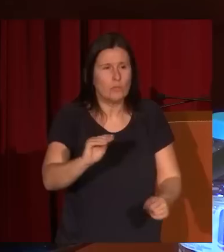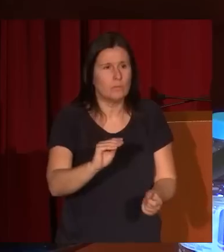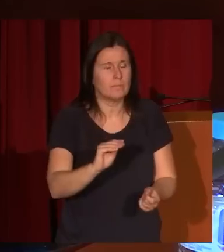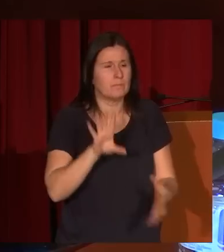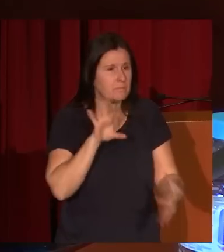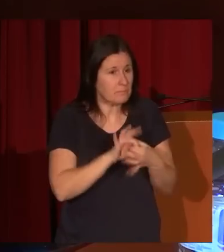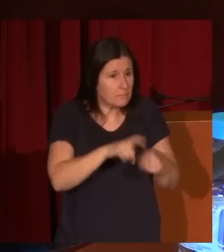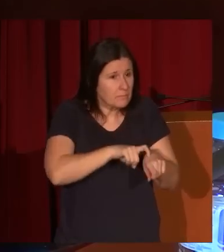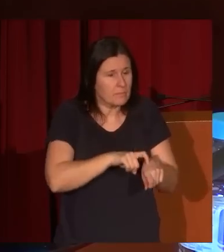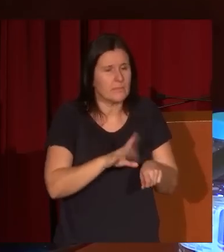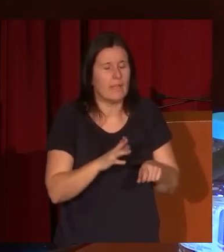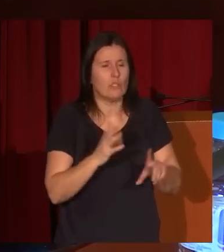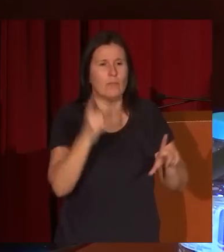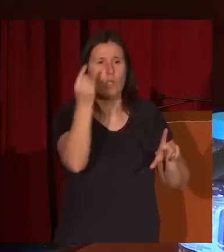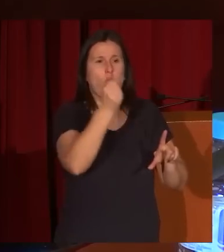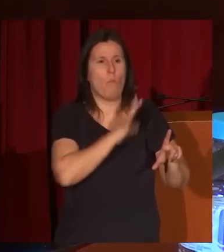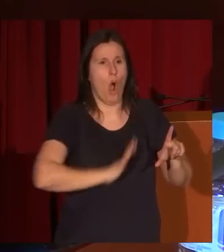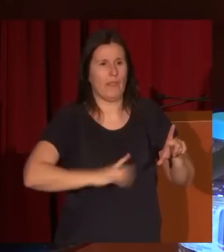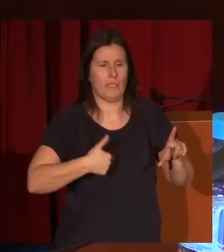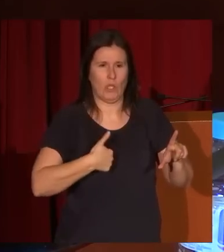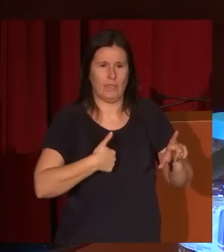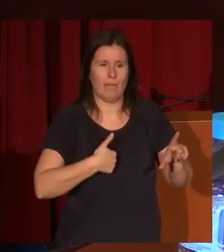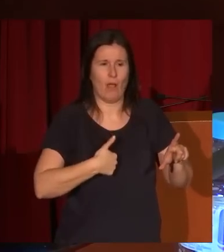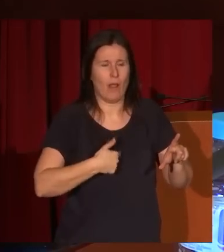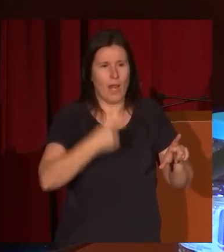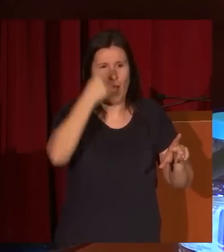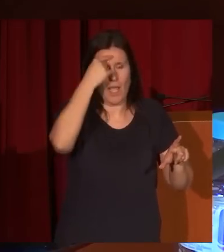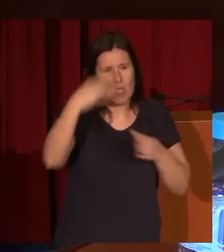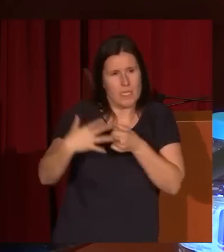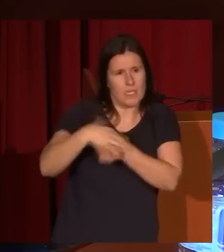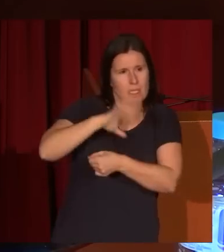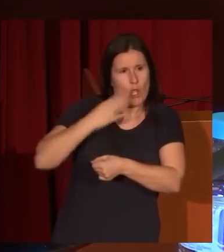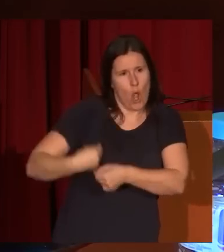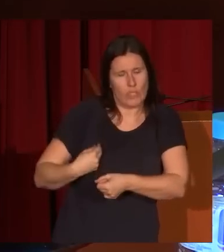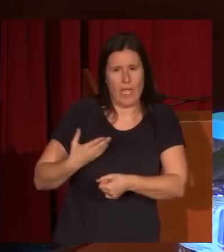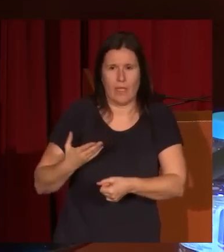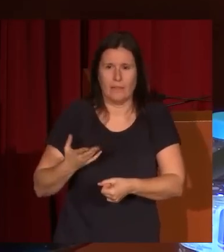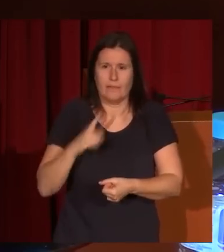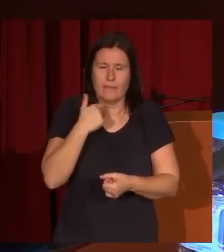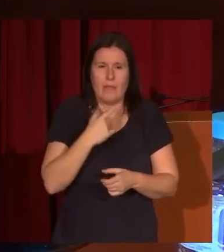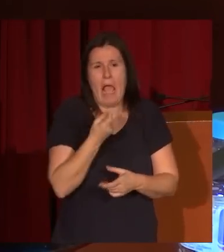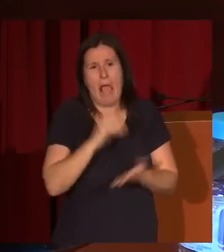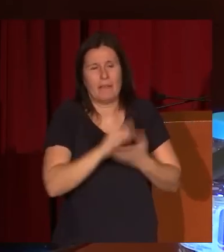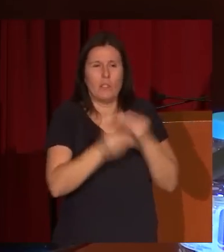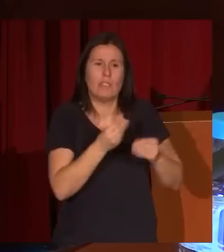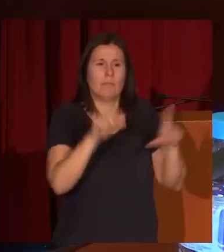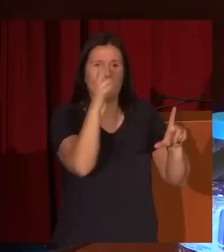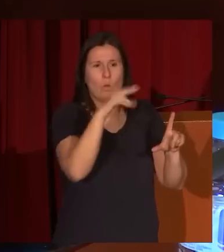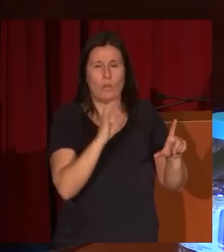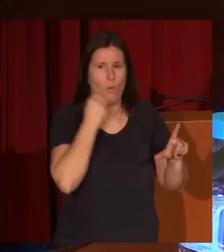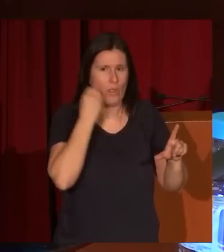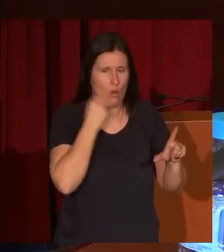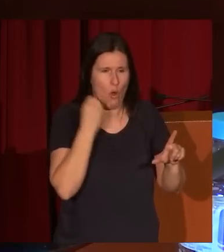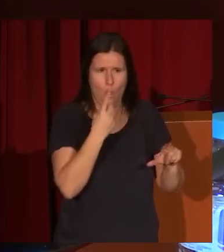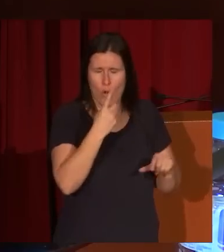está en los bocetos pintados bajo la sugestión de Goya. Bajas al balcón, etcétera. Abordó alguna vez el bodegón, uno